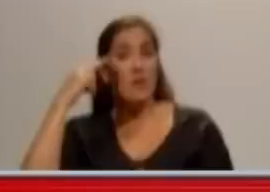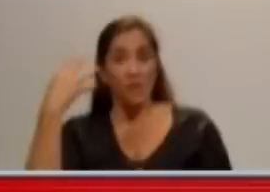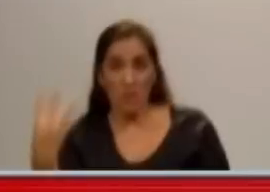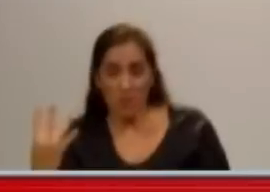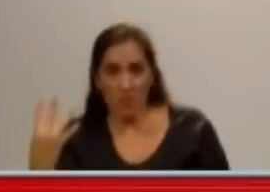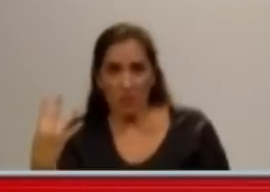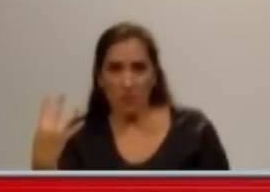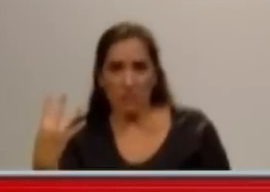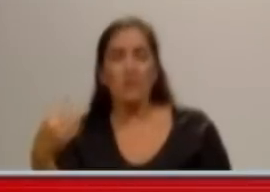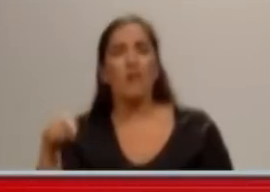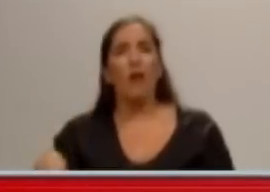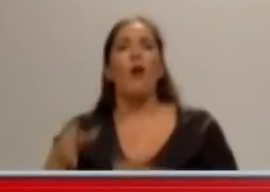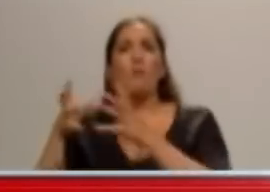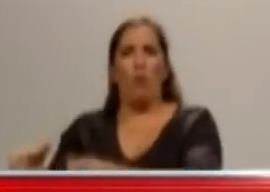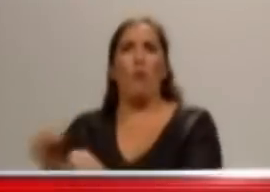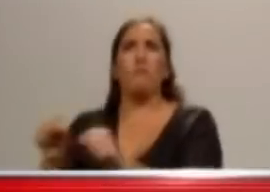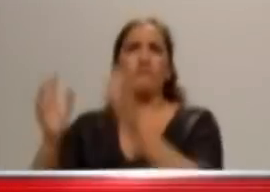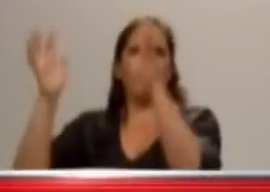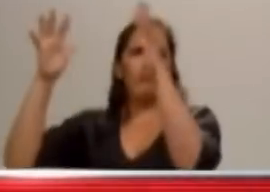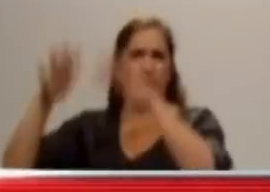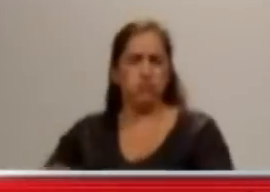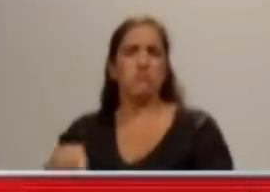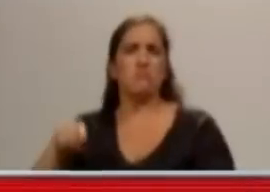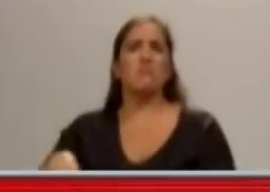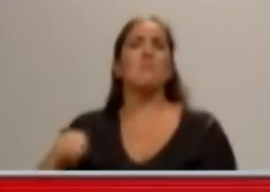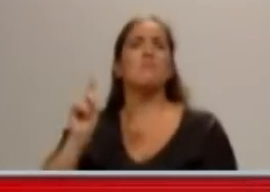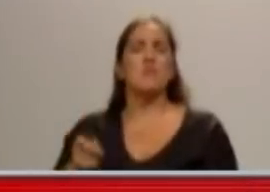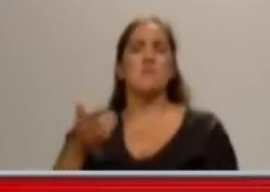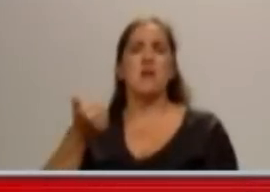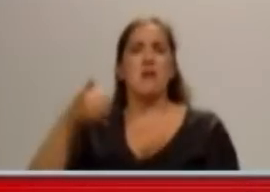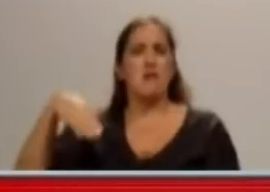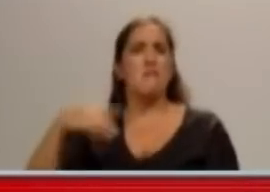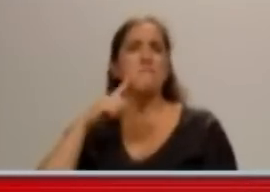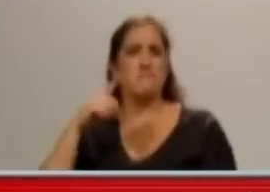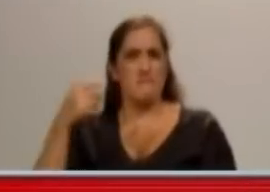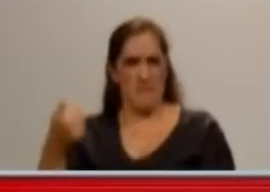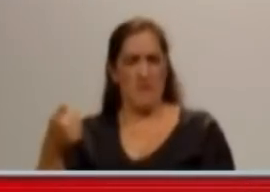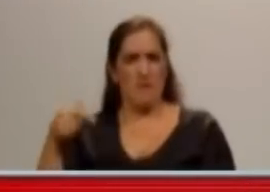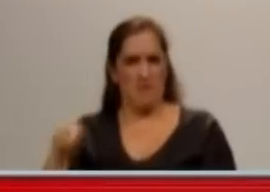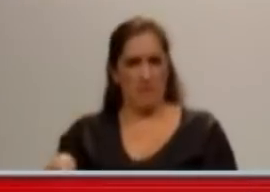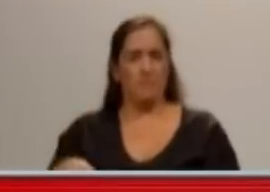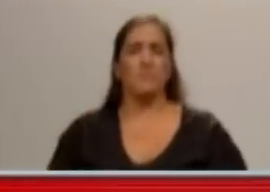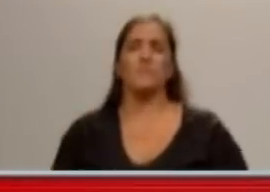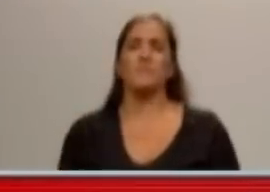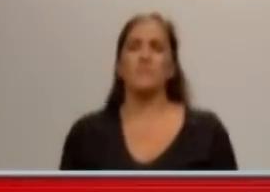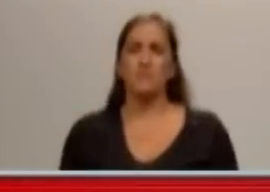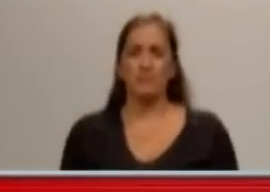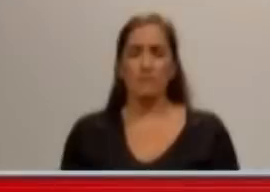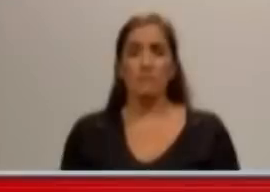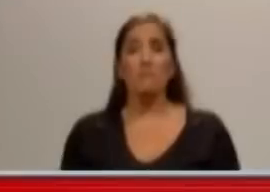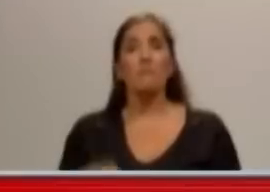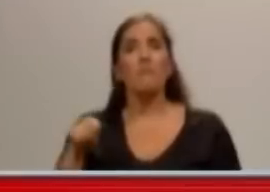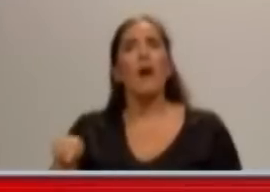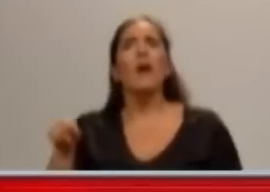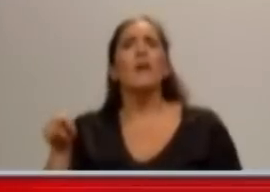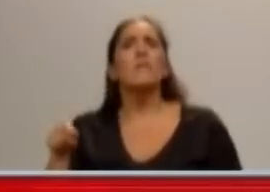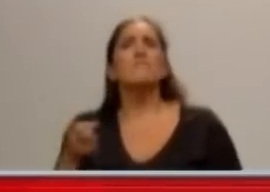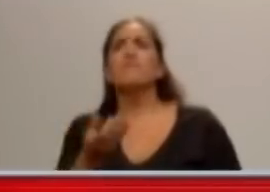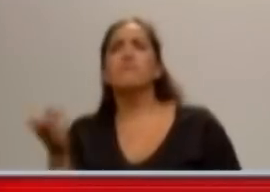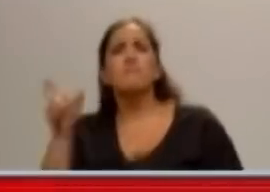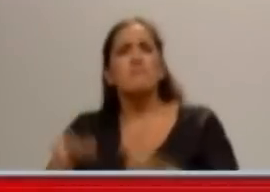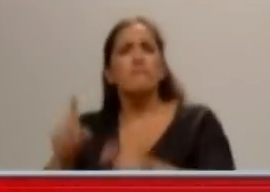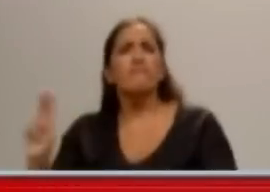significativo que vaya a hacer este hecho para el futuro de la Argentina, porque se podrá votar la ley en el Congreso, seguramente alzará en las manos rápidamente.